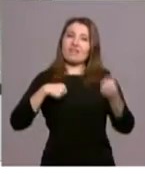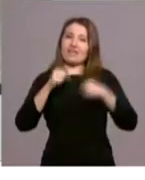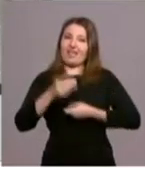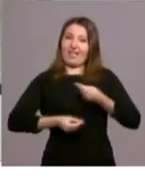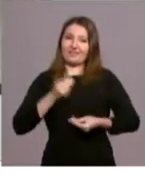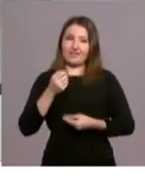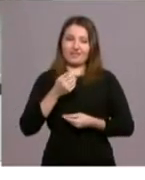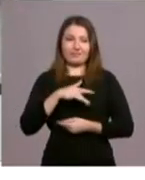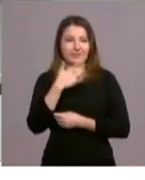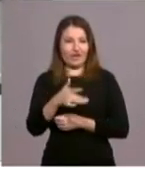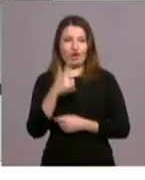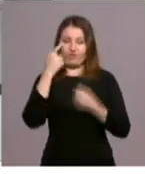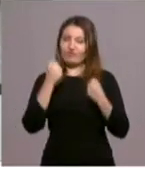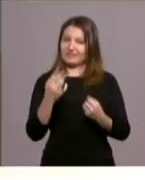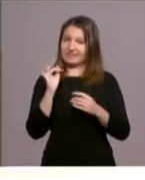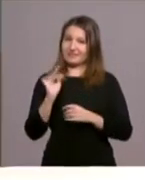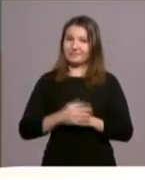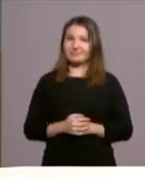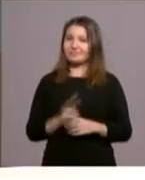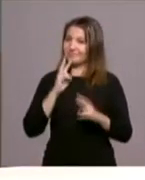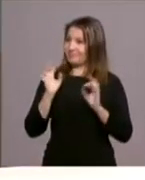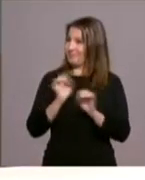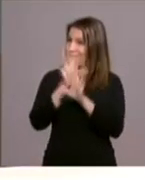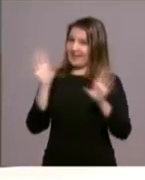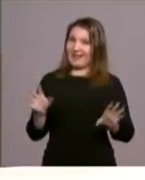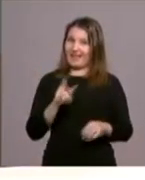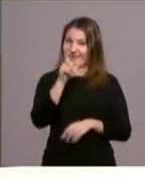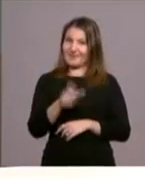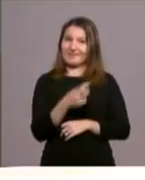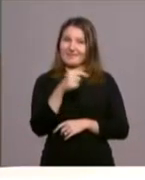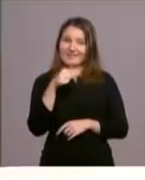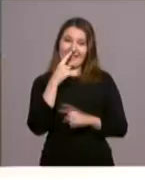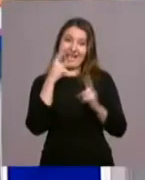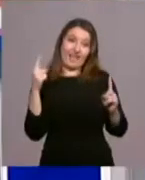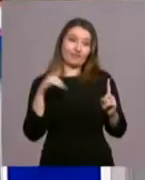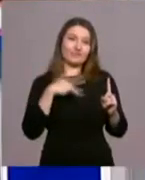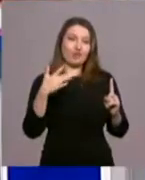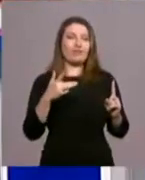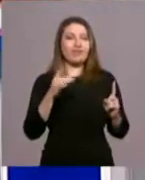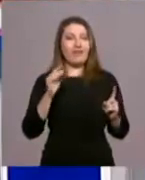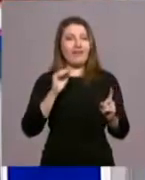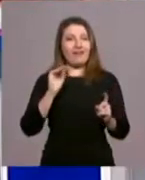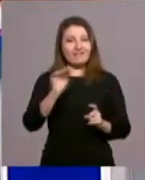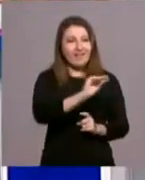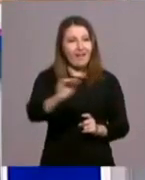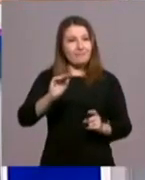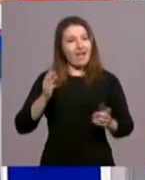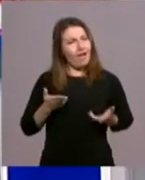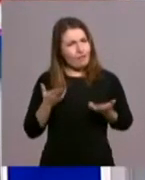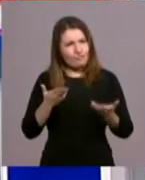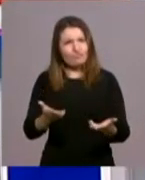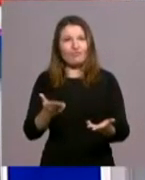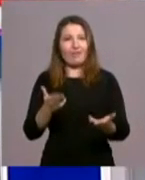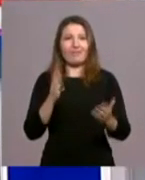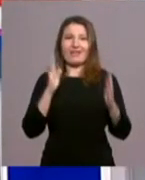misericordia intensamente, sí. Está claro, que ha invitado este año de la misericordia, ha invitado y ha ayudado a vivir esa